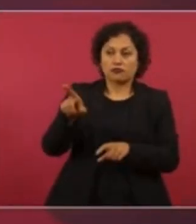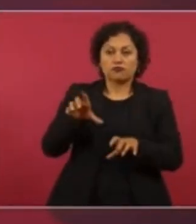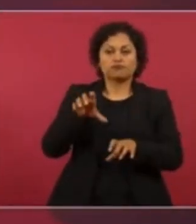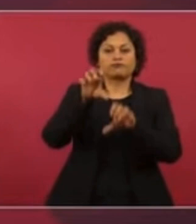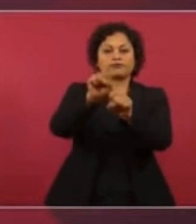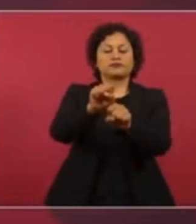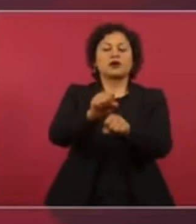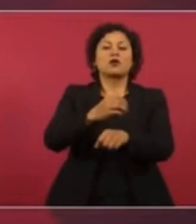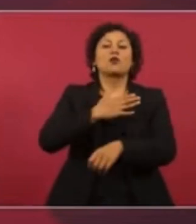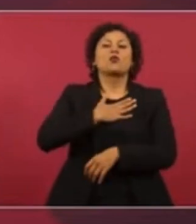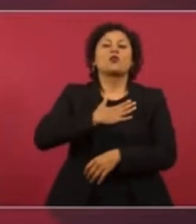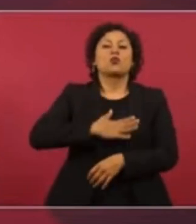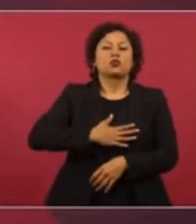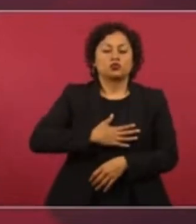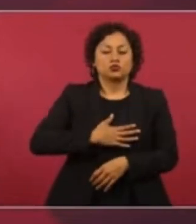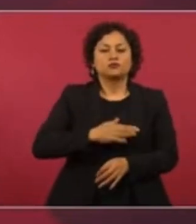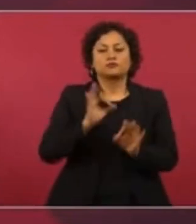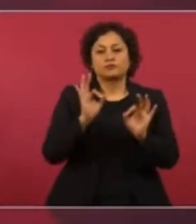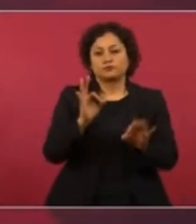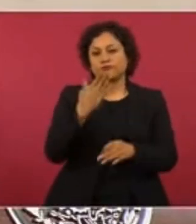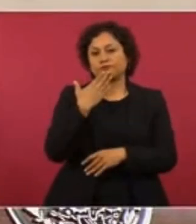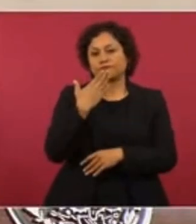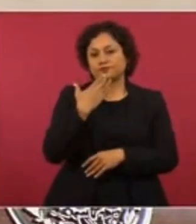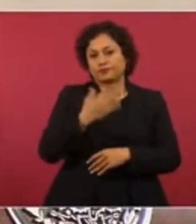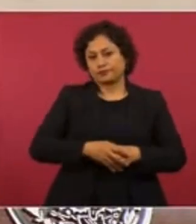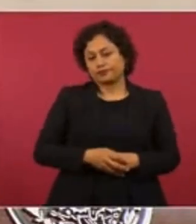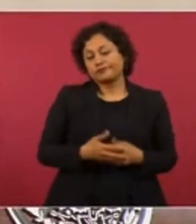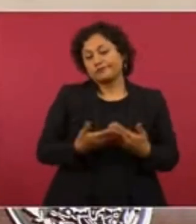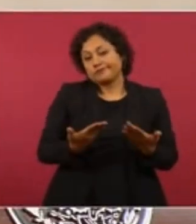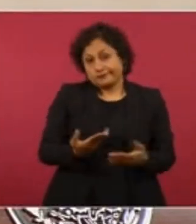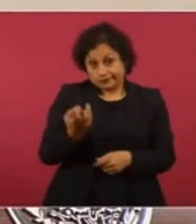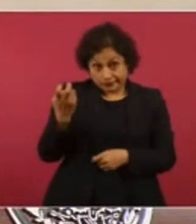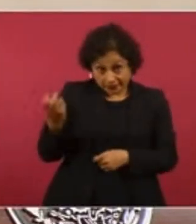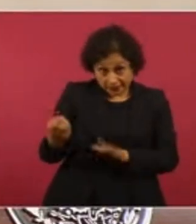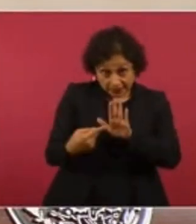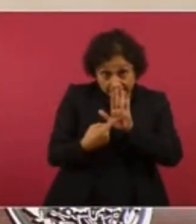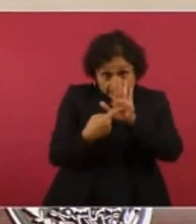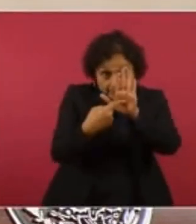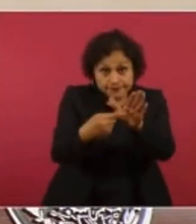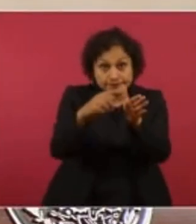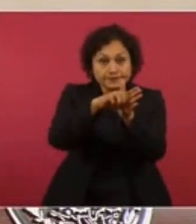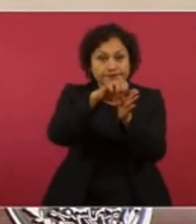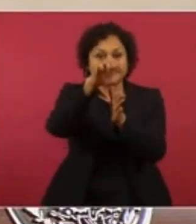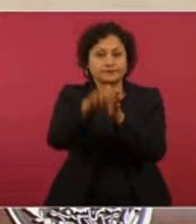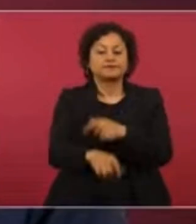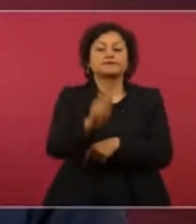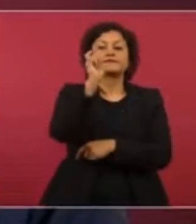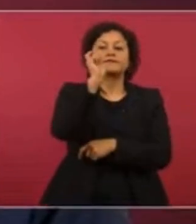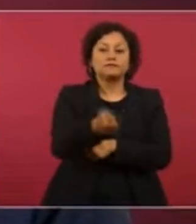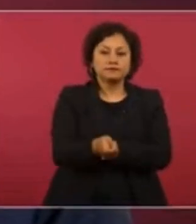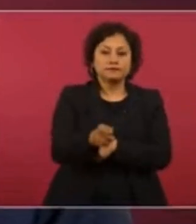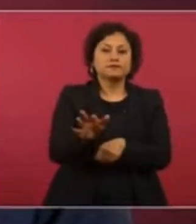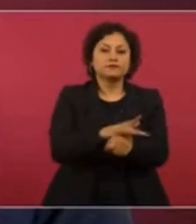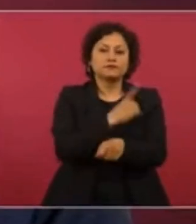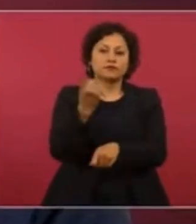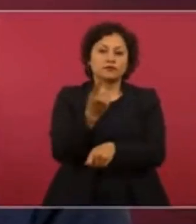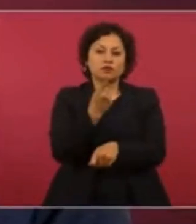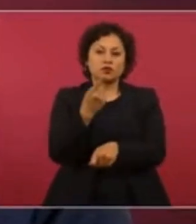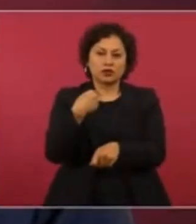es un ejemplo de que cuando hay perseverancia